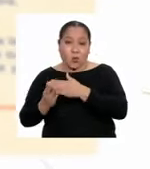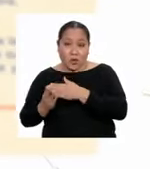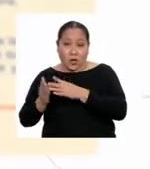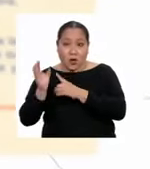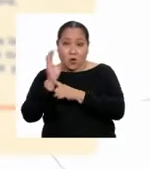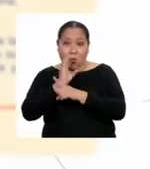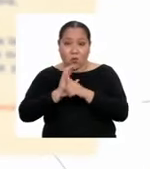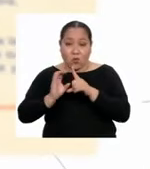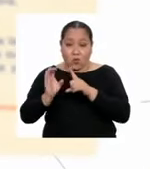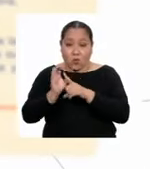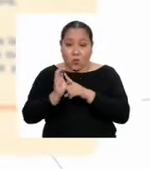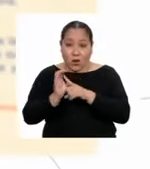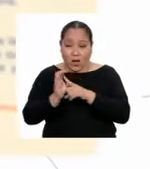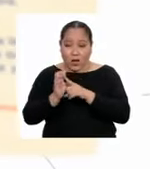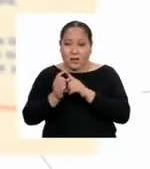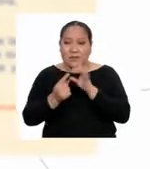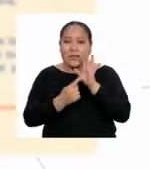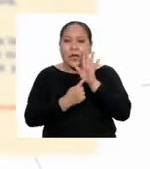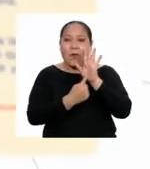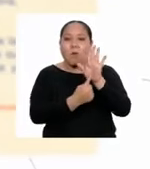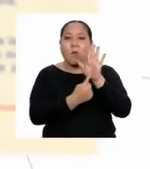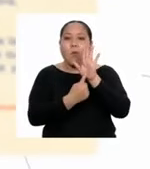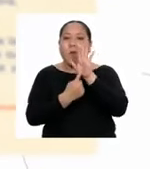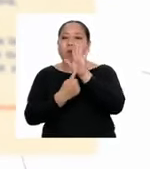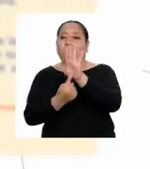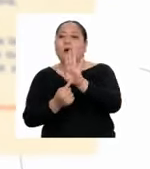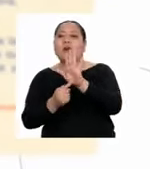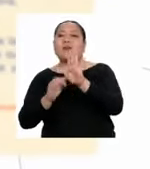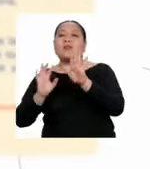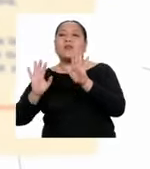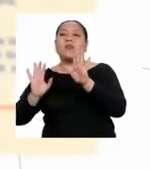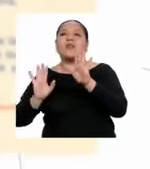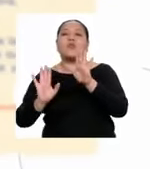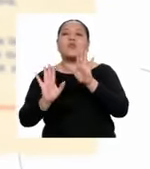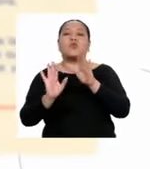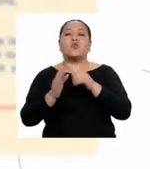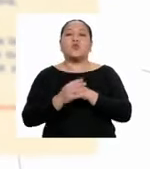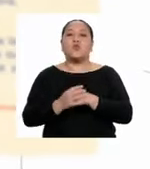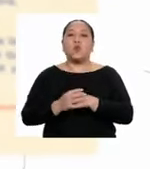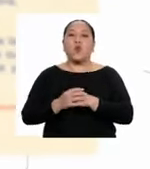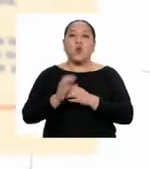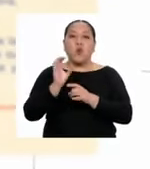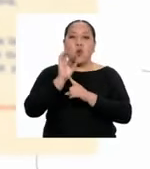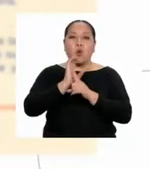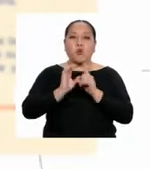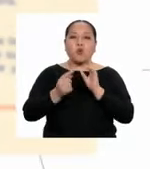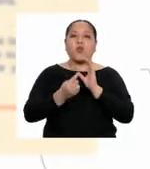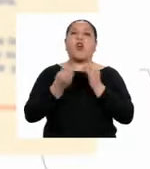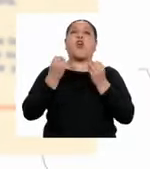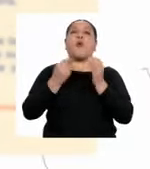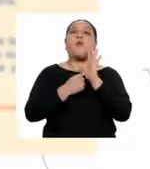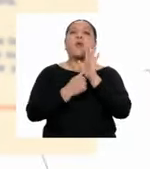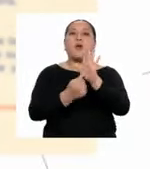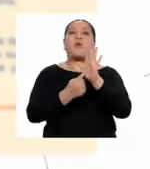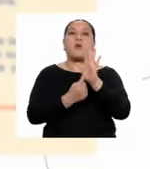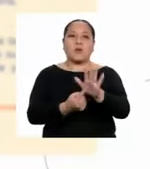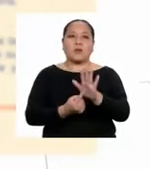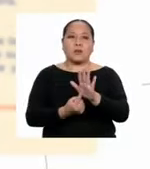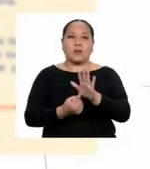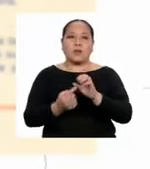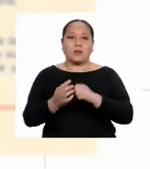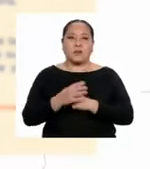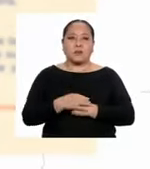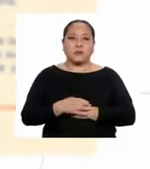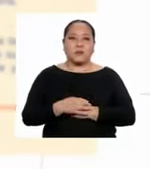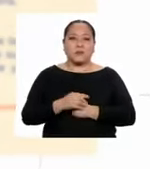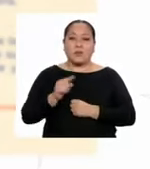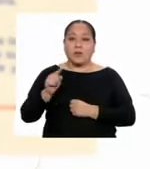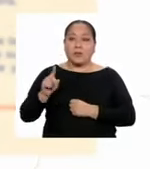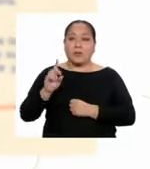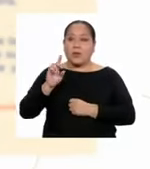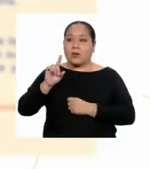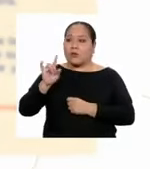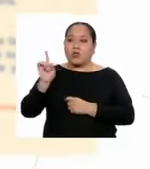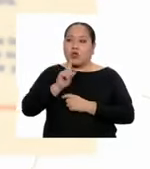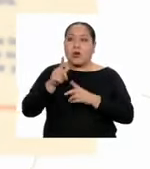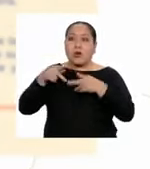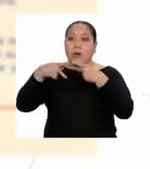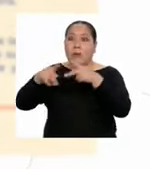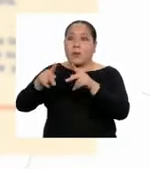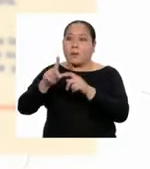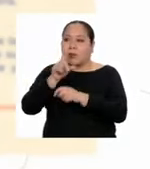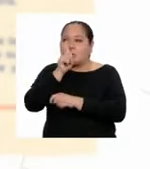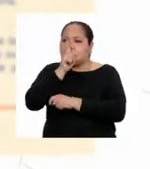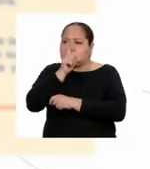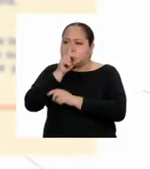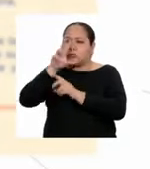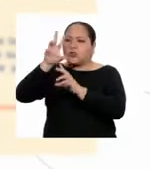se hace evidente a través de su expresión cultural. Condenadas al silencio, solo pueden marchitarse y